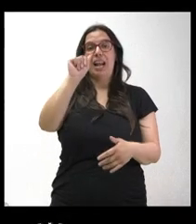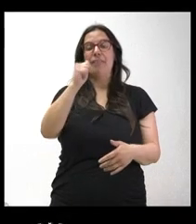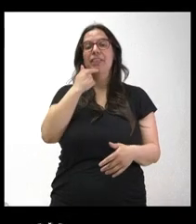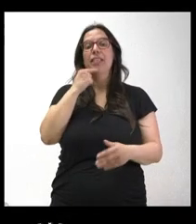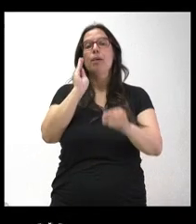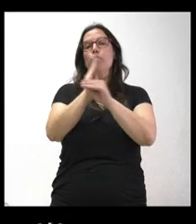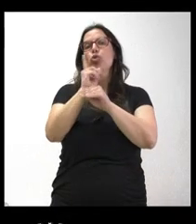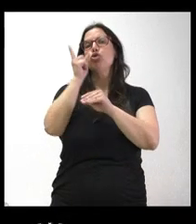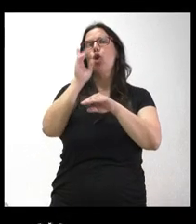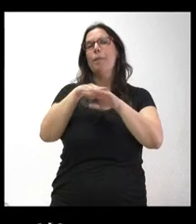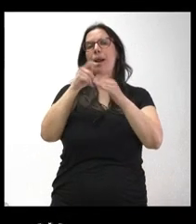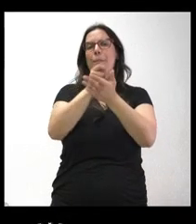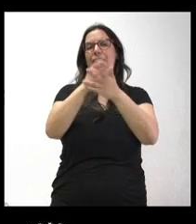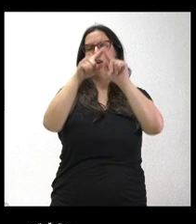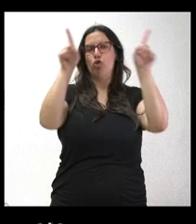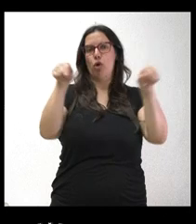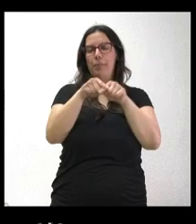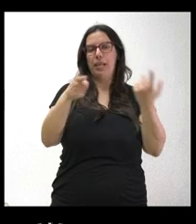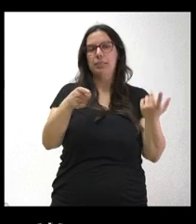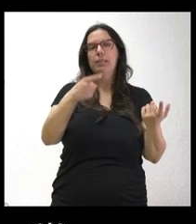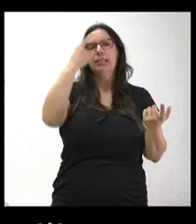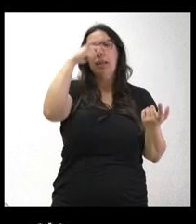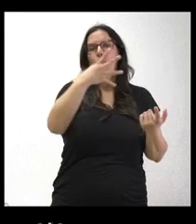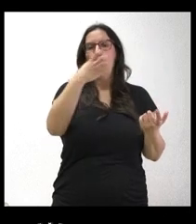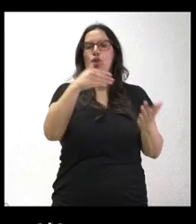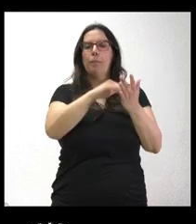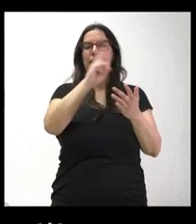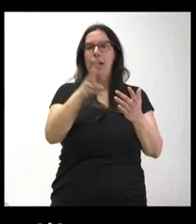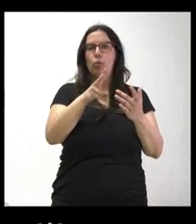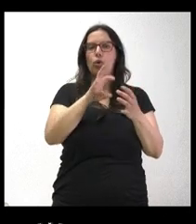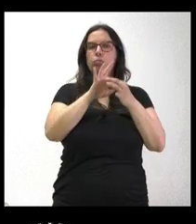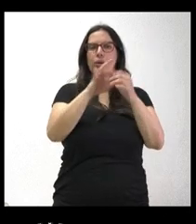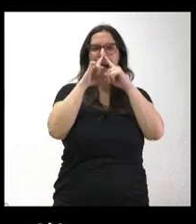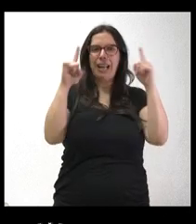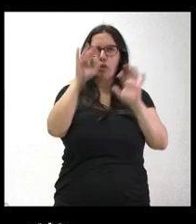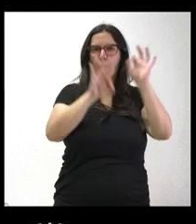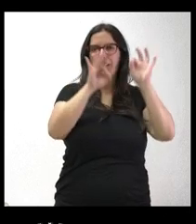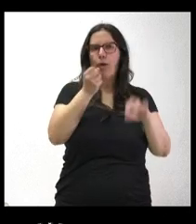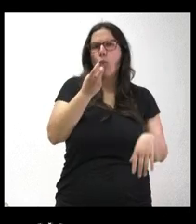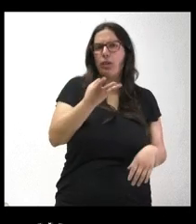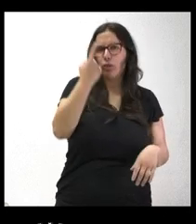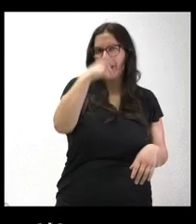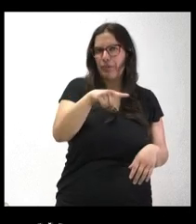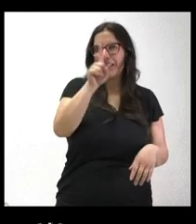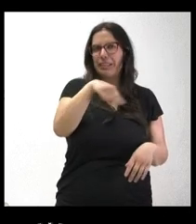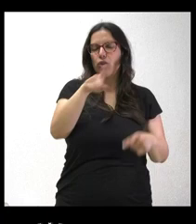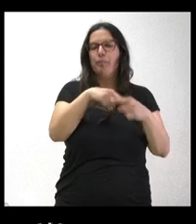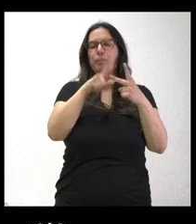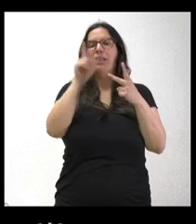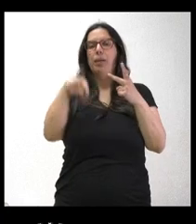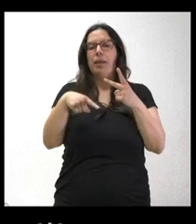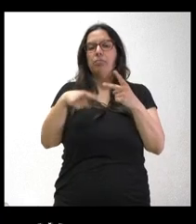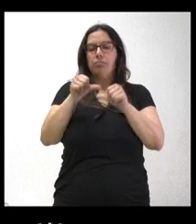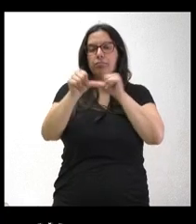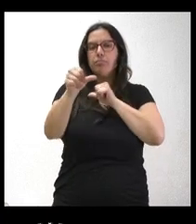nóminas. No sé si tienen el dato de qué porcentaje de esos 400.000 euros se destina anualmente a las nóminas. Y luego, ¿qué va a pasar con el funcionamiento del